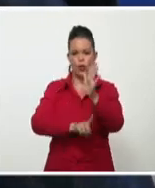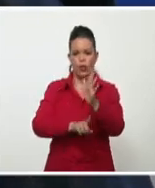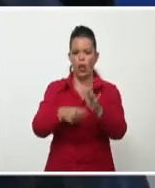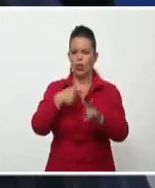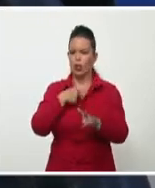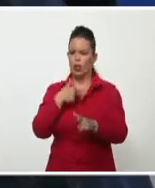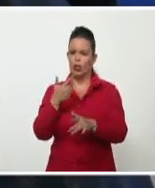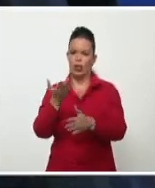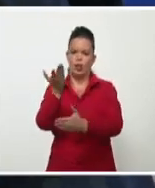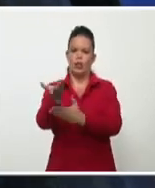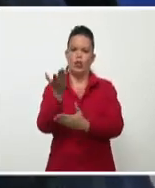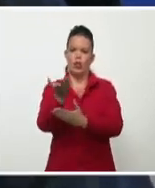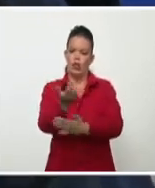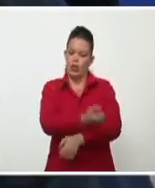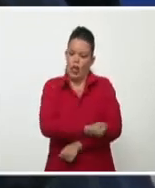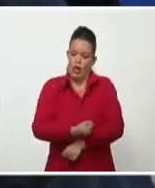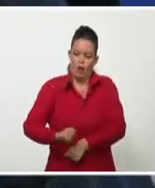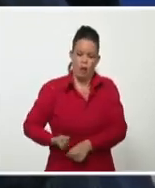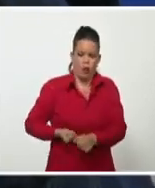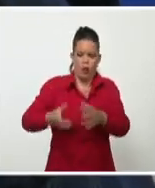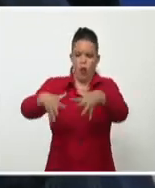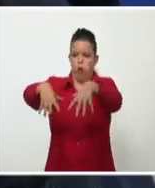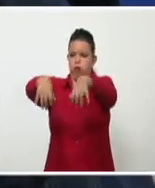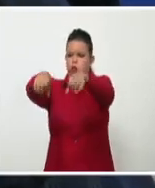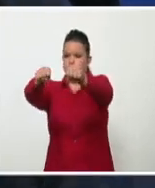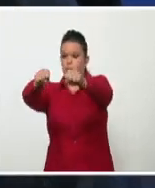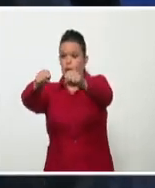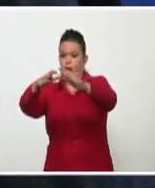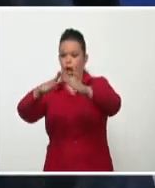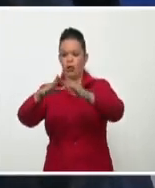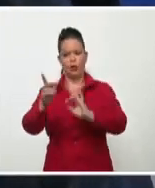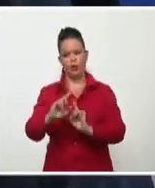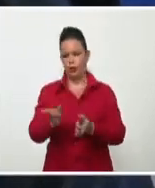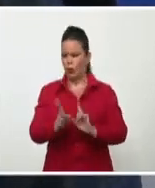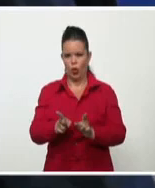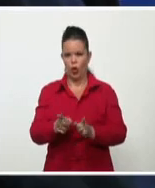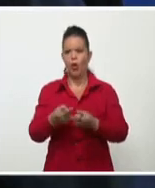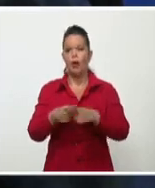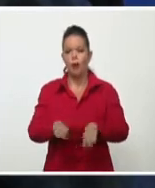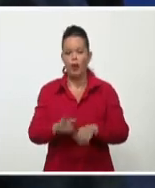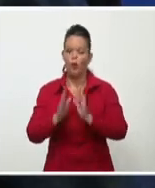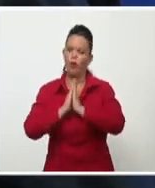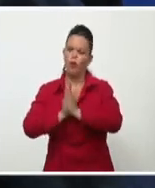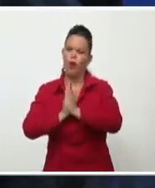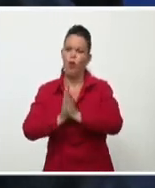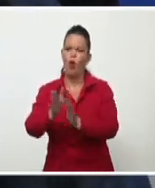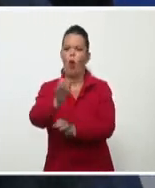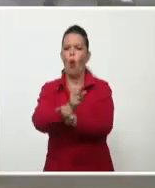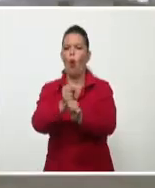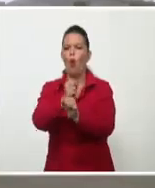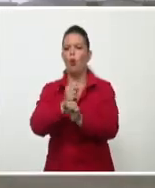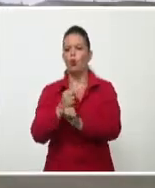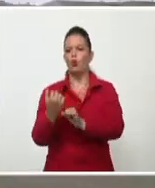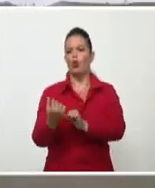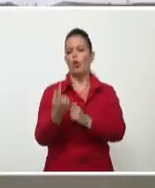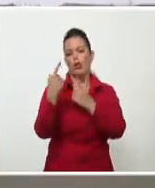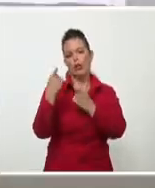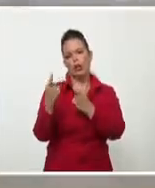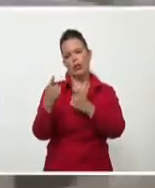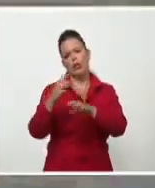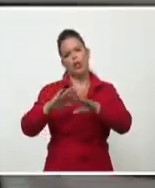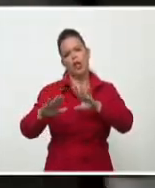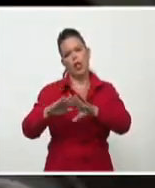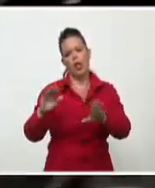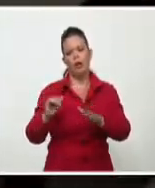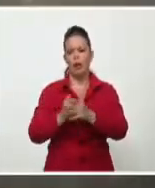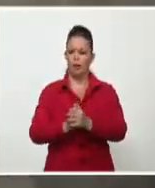sacrificio, sino sencillamente a que use solo la electricidad necesaria, la que necesite. Al cierre